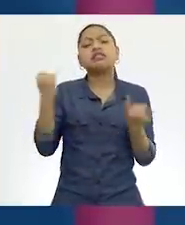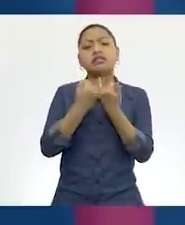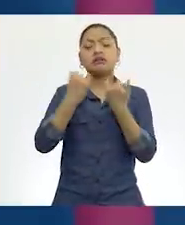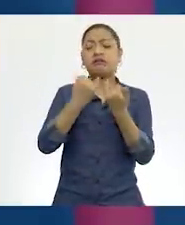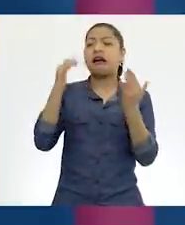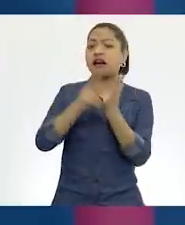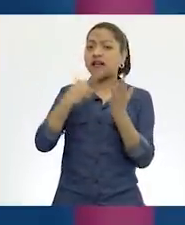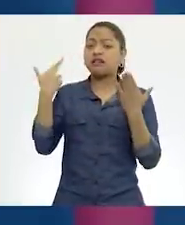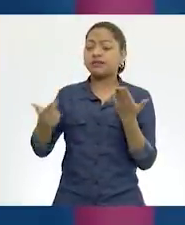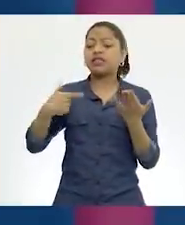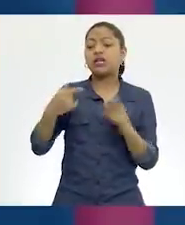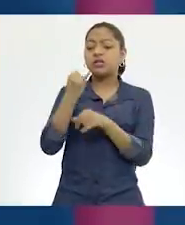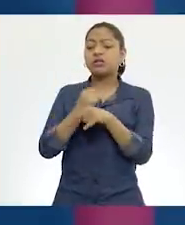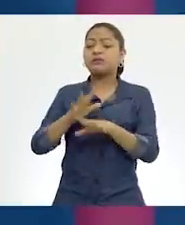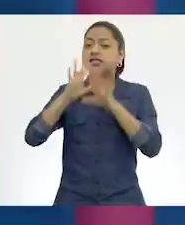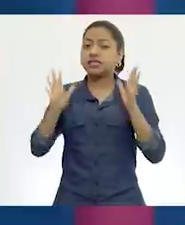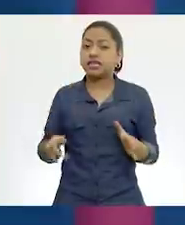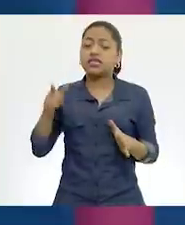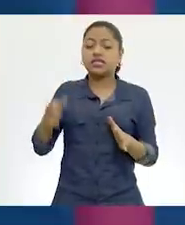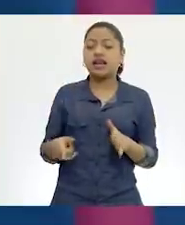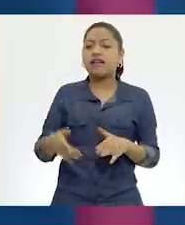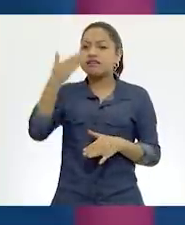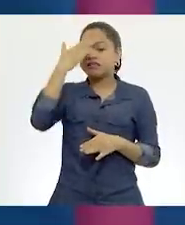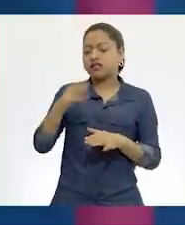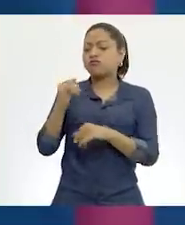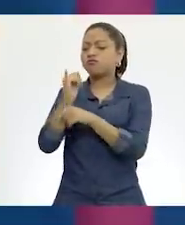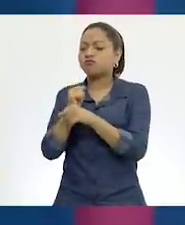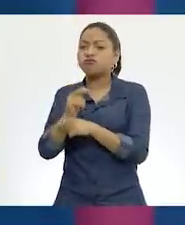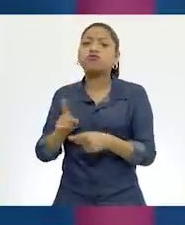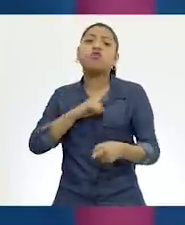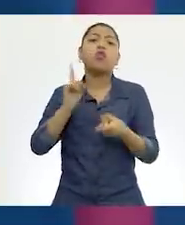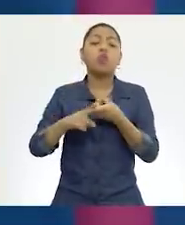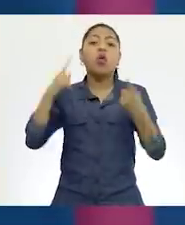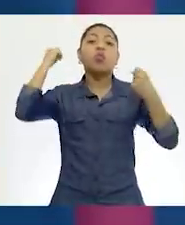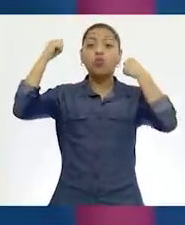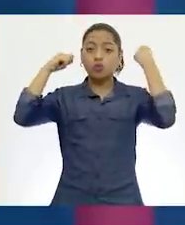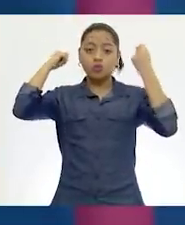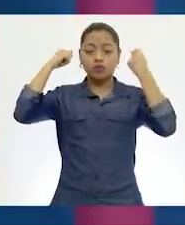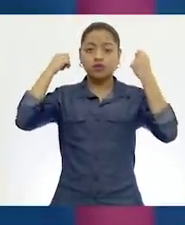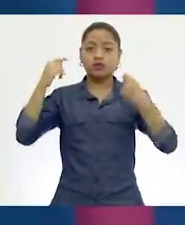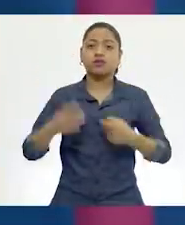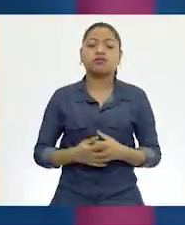que nos permiten saber algunos otros datos, por ejemplo, información turística.